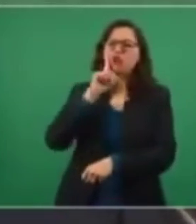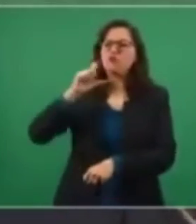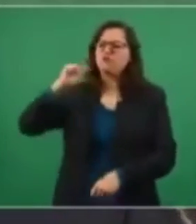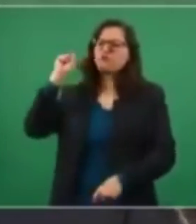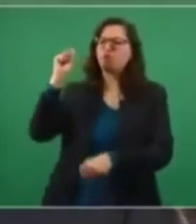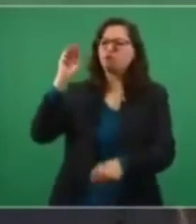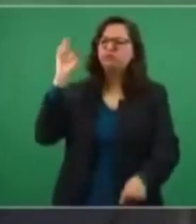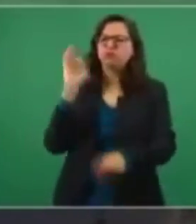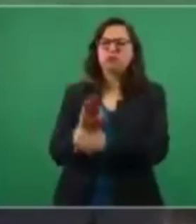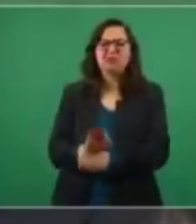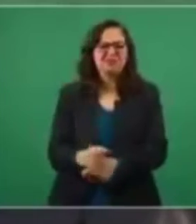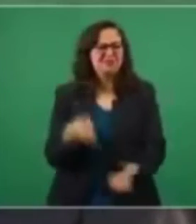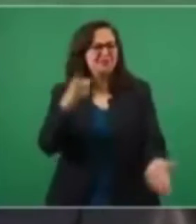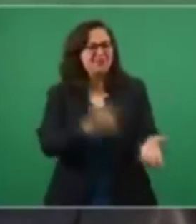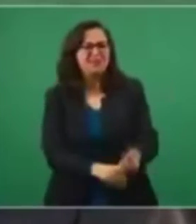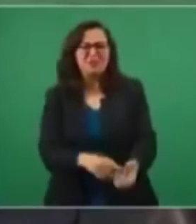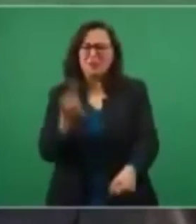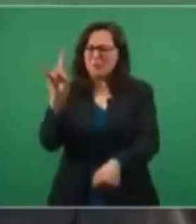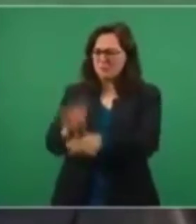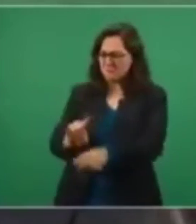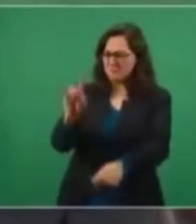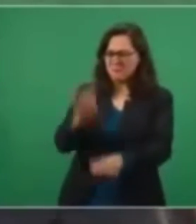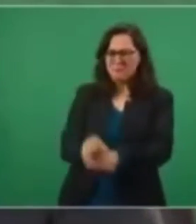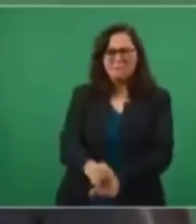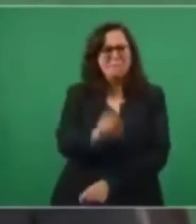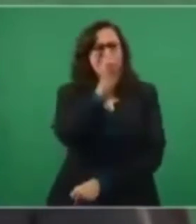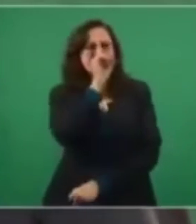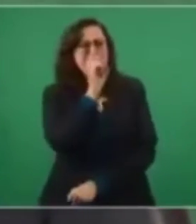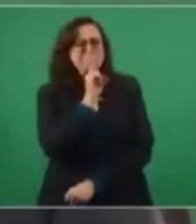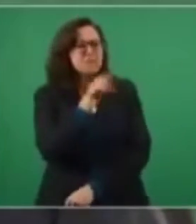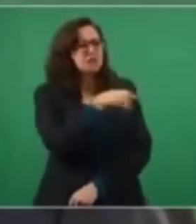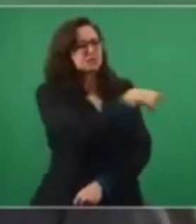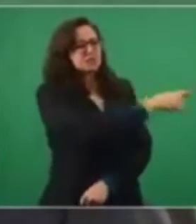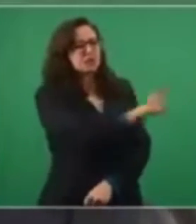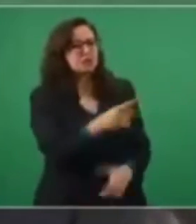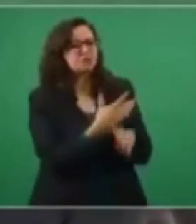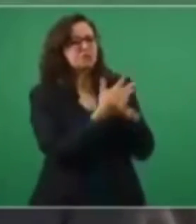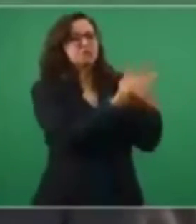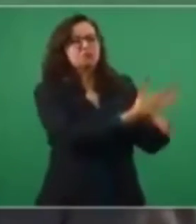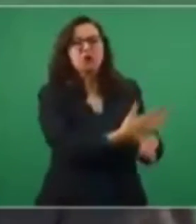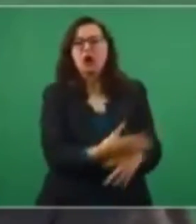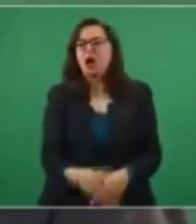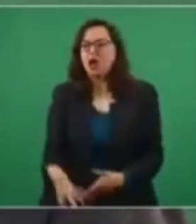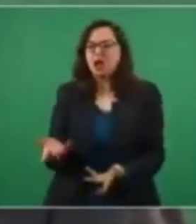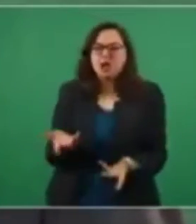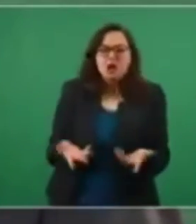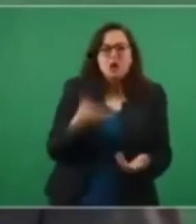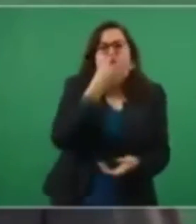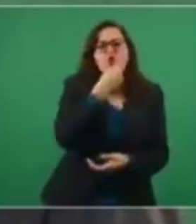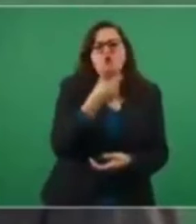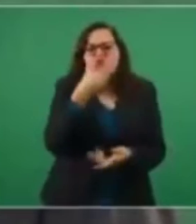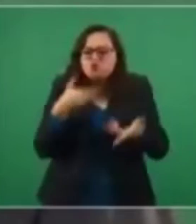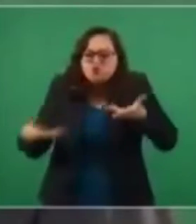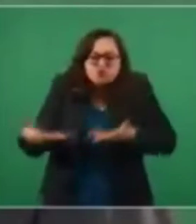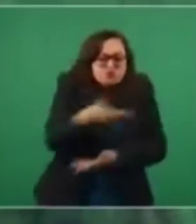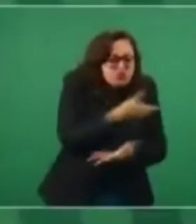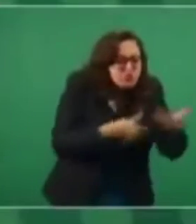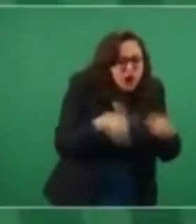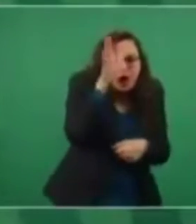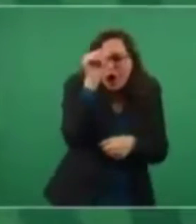el pacto, rompe el pacto. Les digo sinceramente, y no miento,